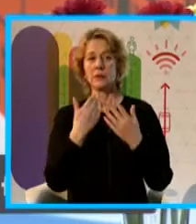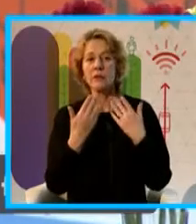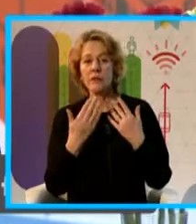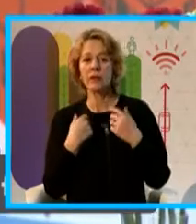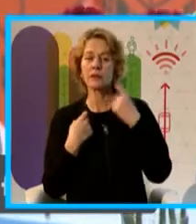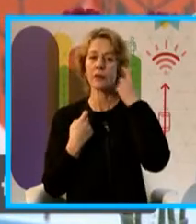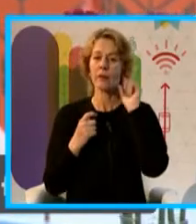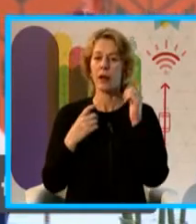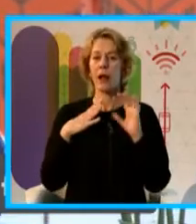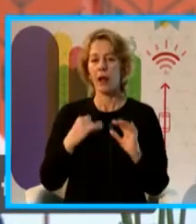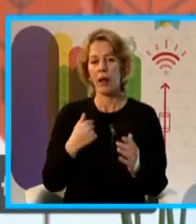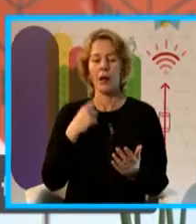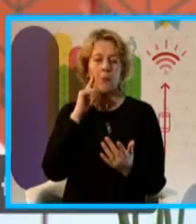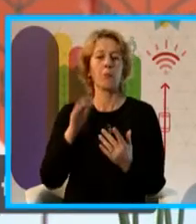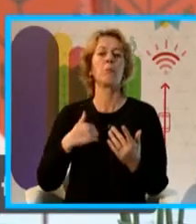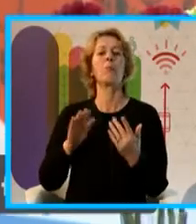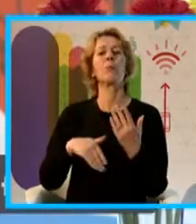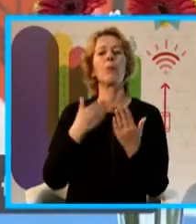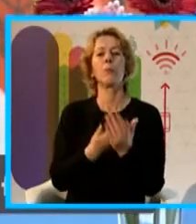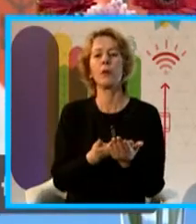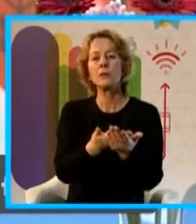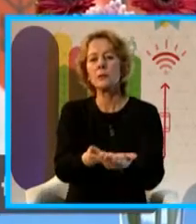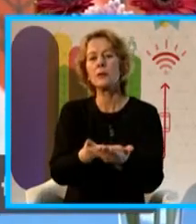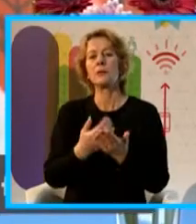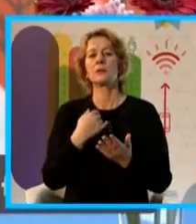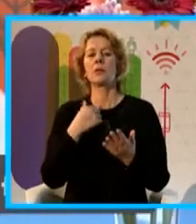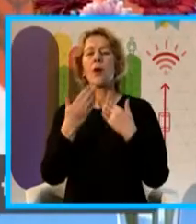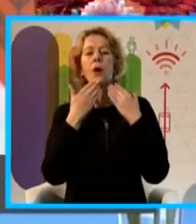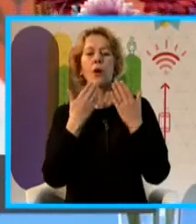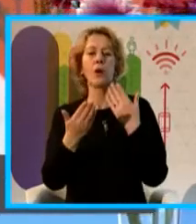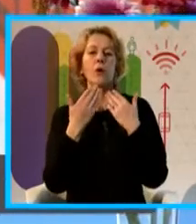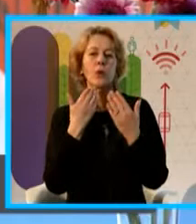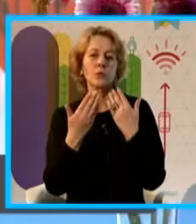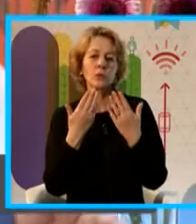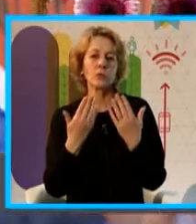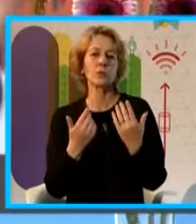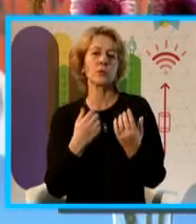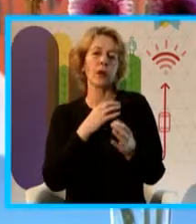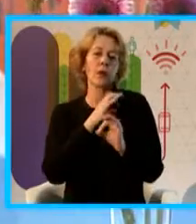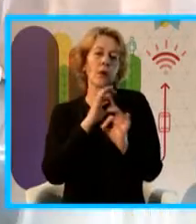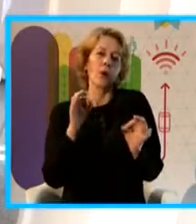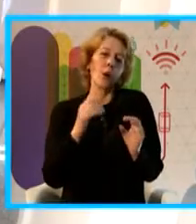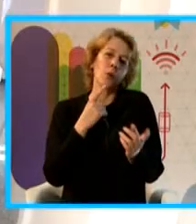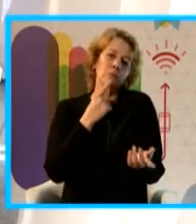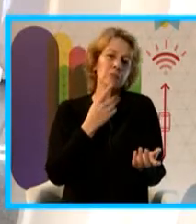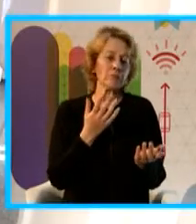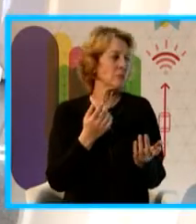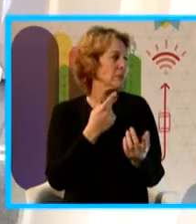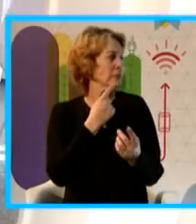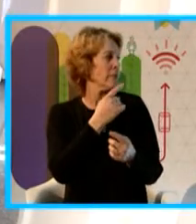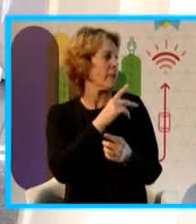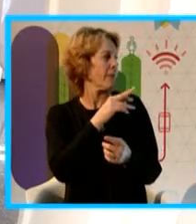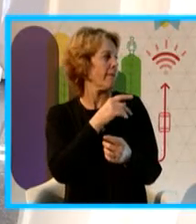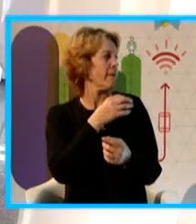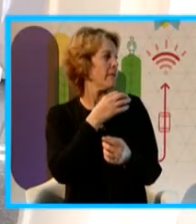propuestas, consultas que tengan, utilicen ese espacio. Andrea ya me dijo también que va a estar disponible, me dijo,